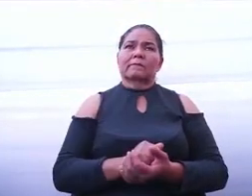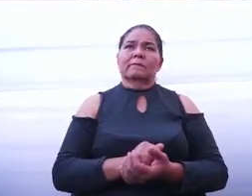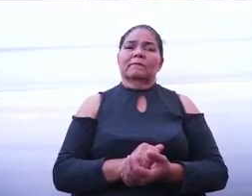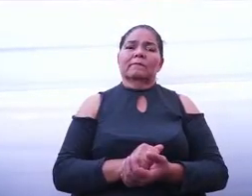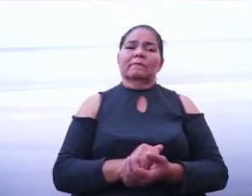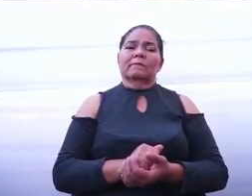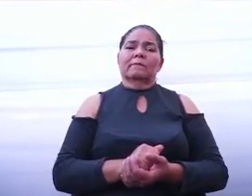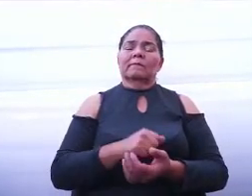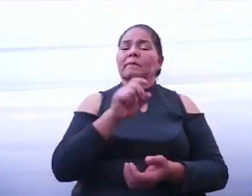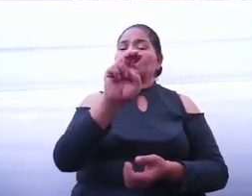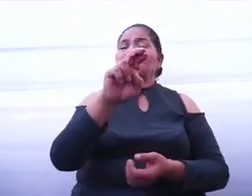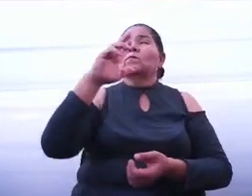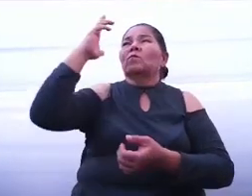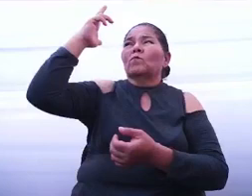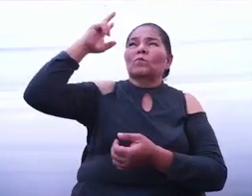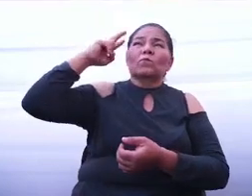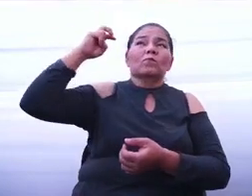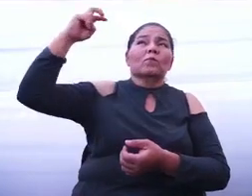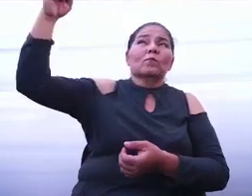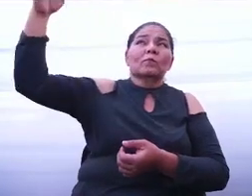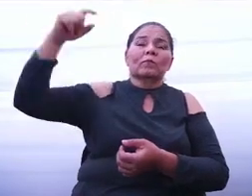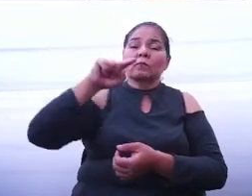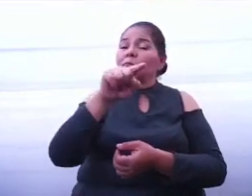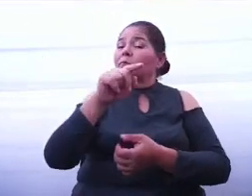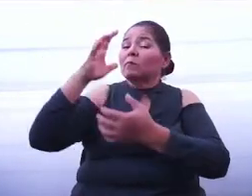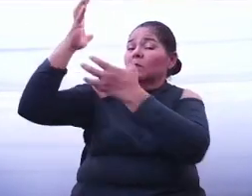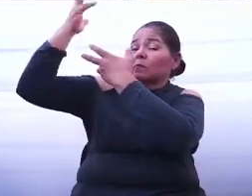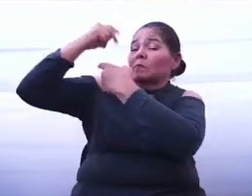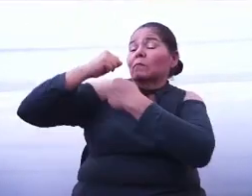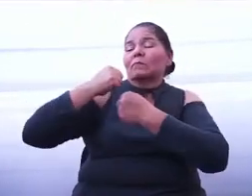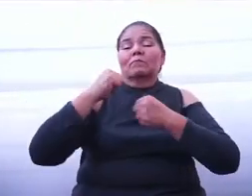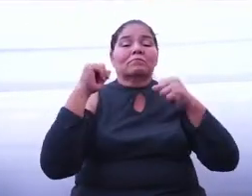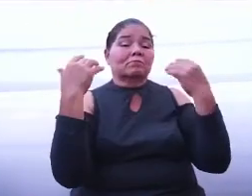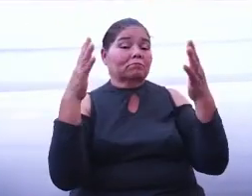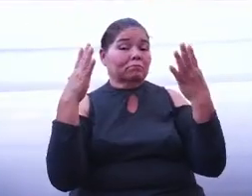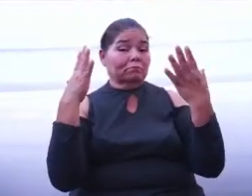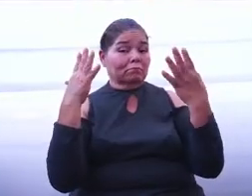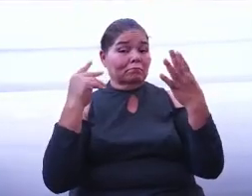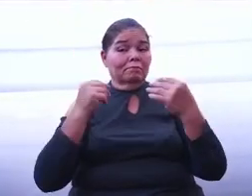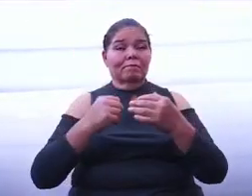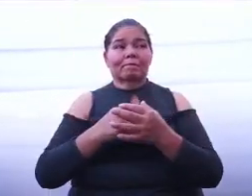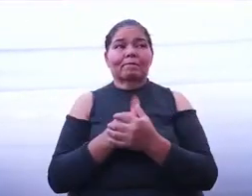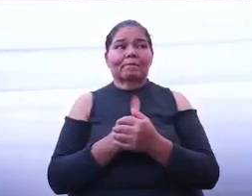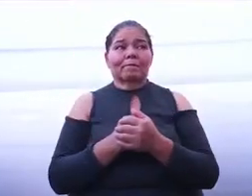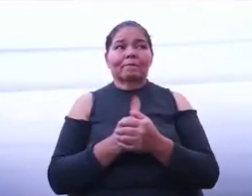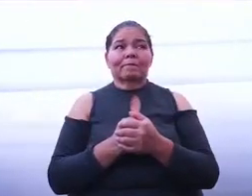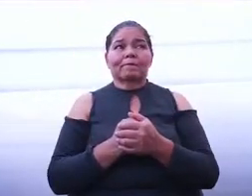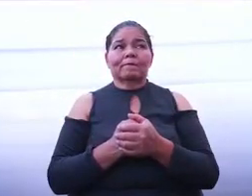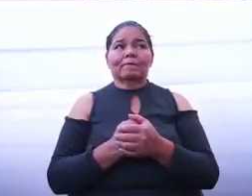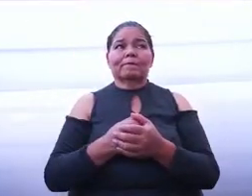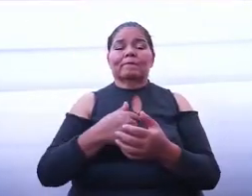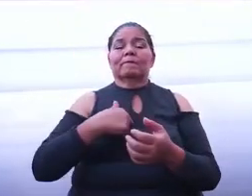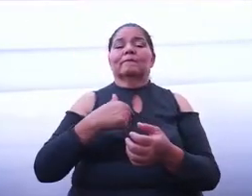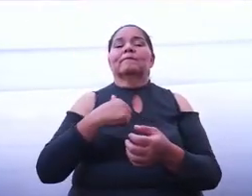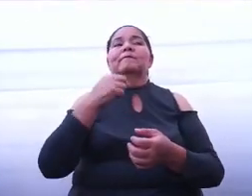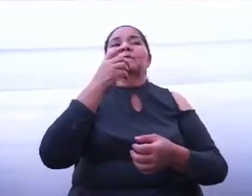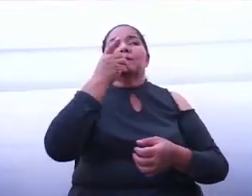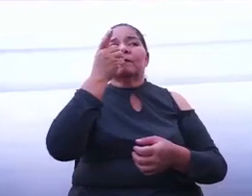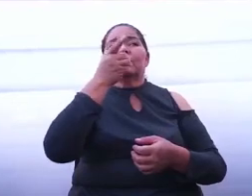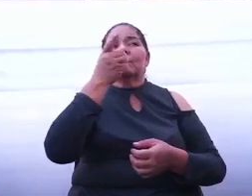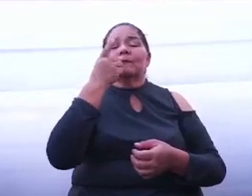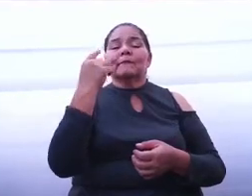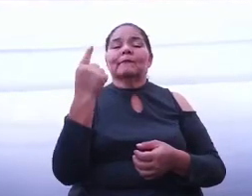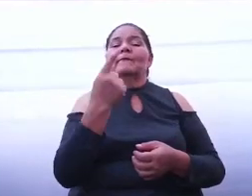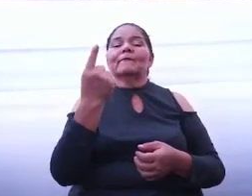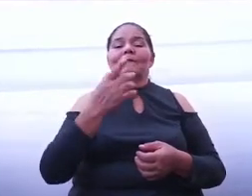tus anhelos, tus esperanzas, me comprometo a ser los